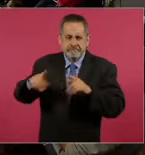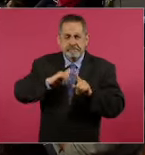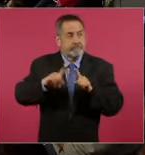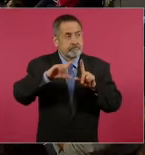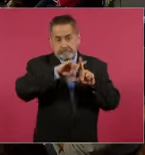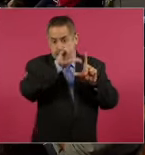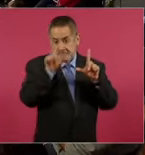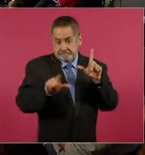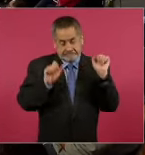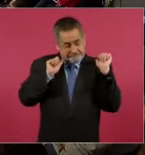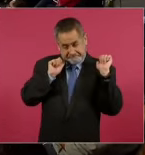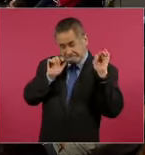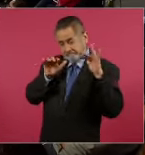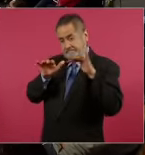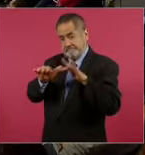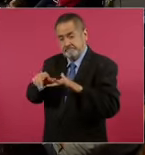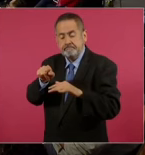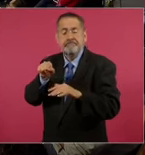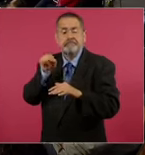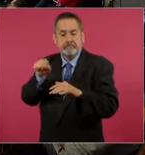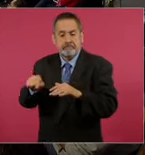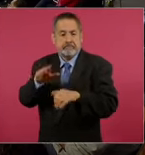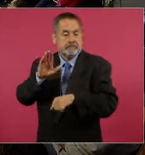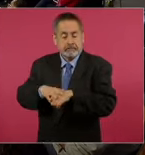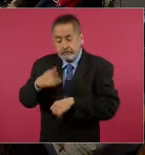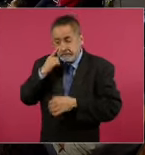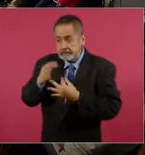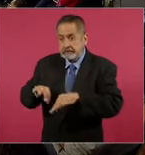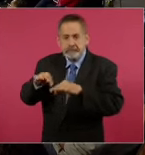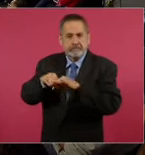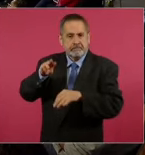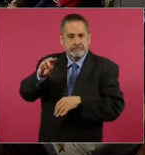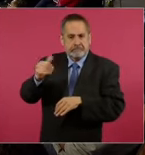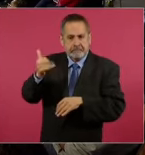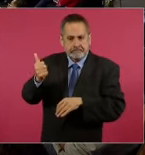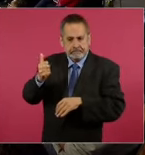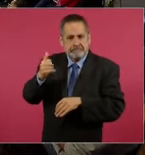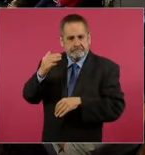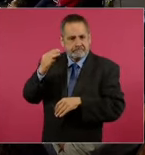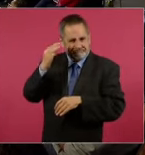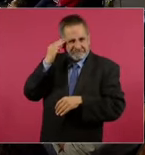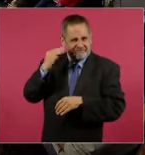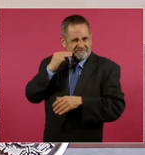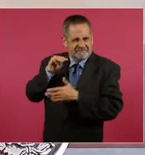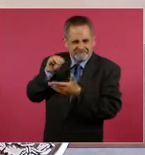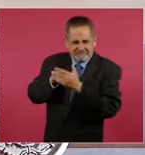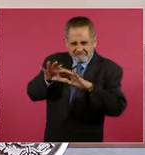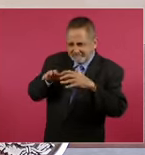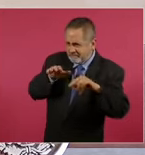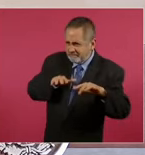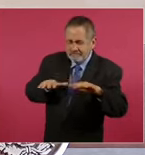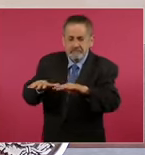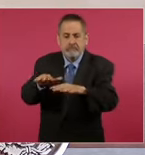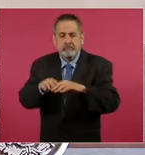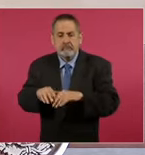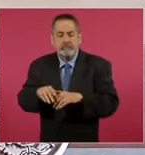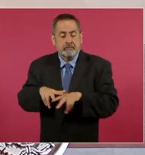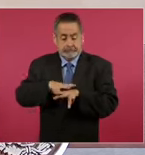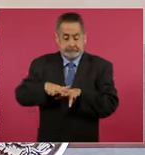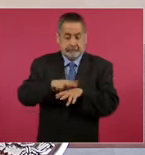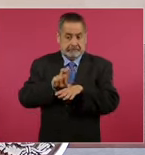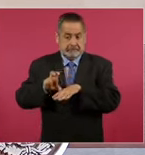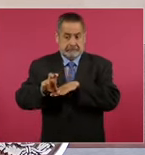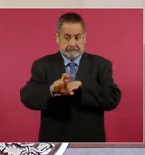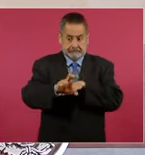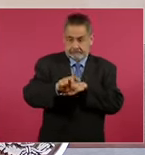país, pero particularmente del área maya y muy particularmente de las zonas cercanas a la ruta del